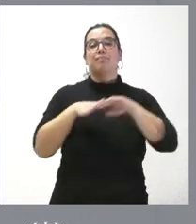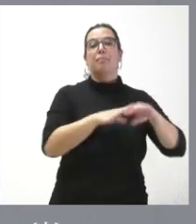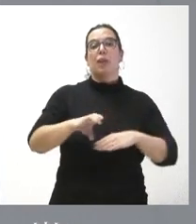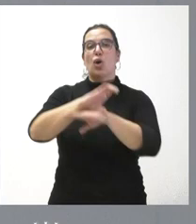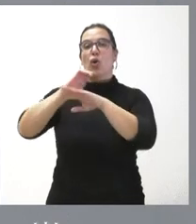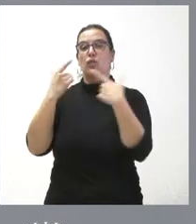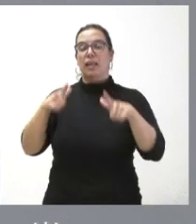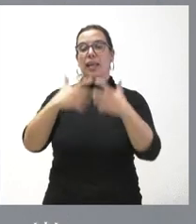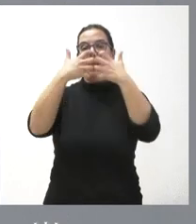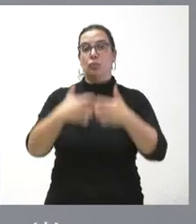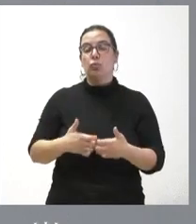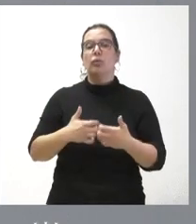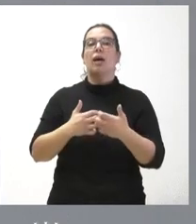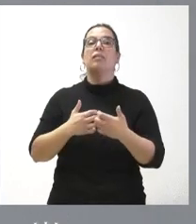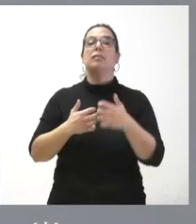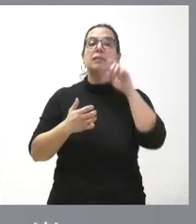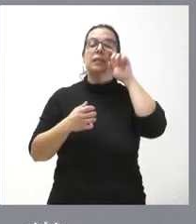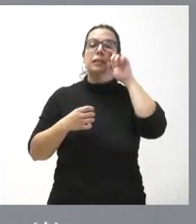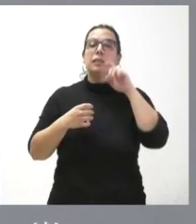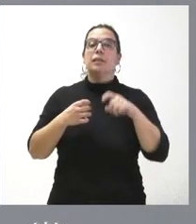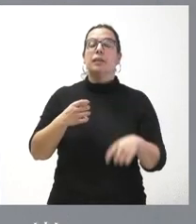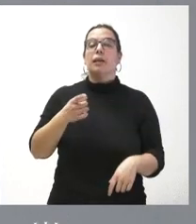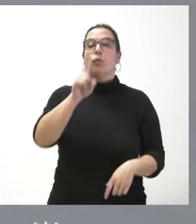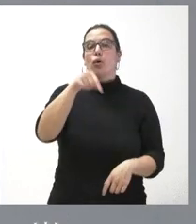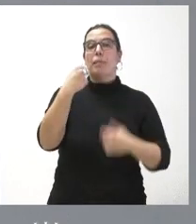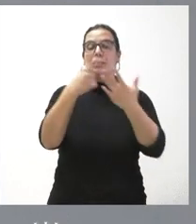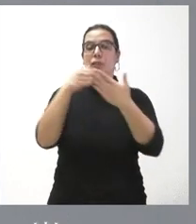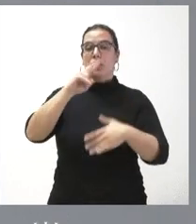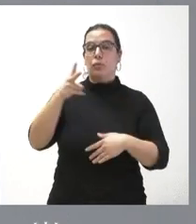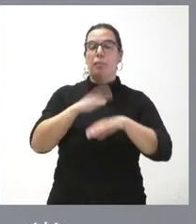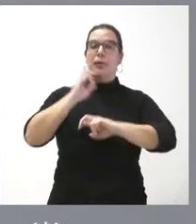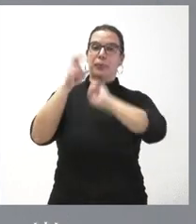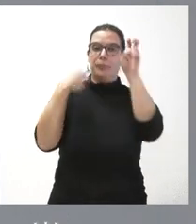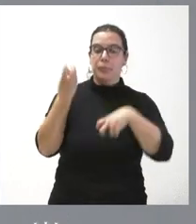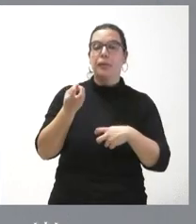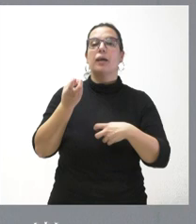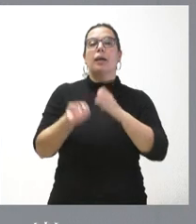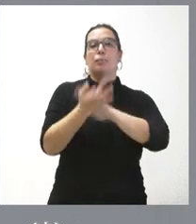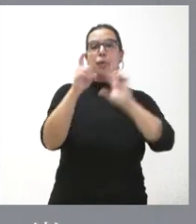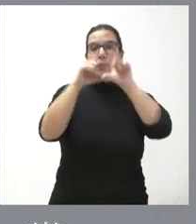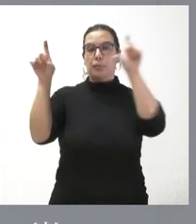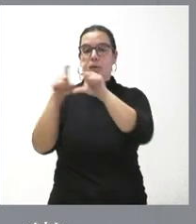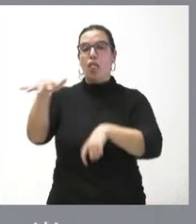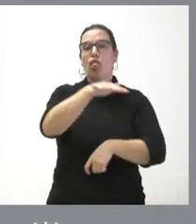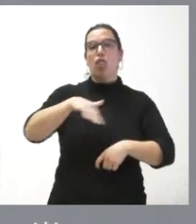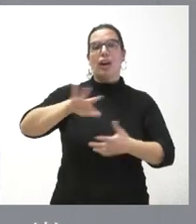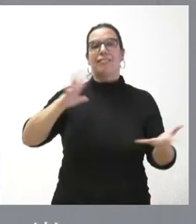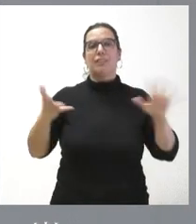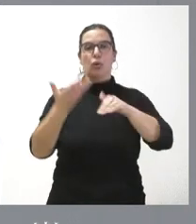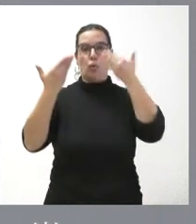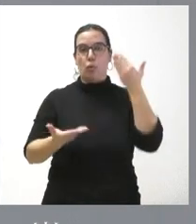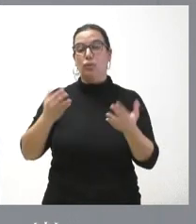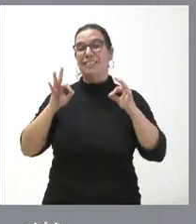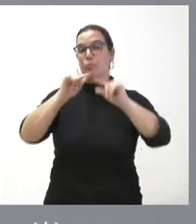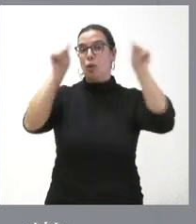Industria, Comercio y Turismo, 1,6 millones de euros para la capacitación, reciclaje, empleabilidad y emprendimiento de las zonas de transición justa, en este caso en las provincias de